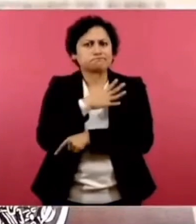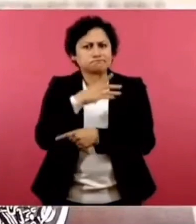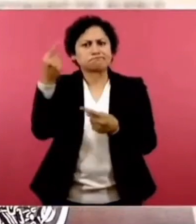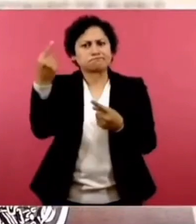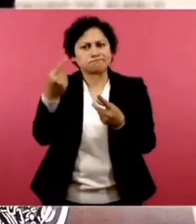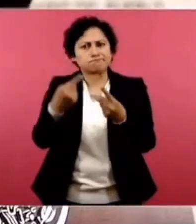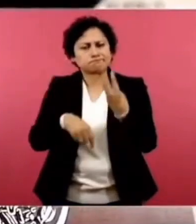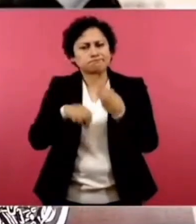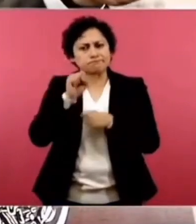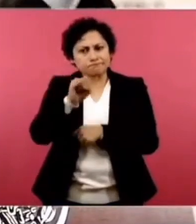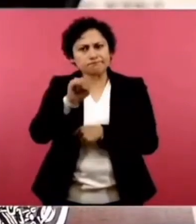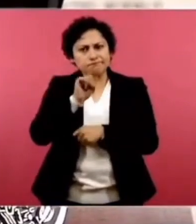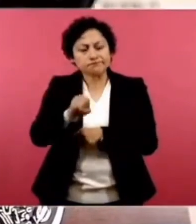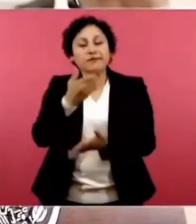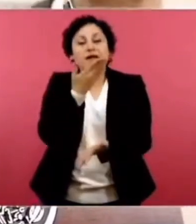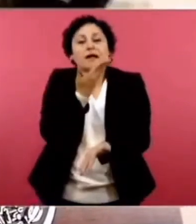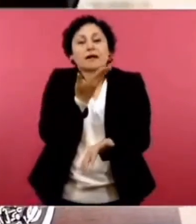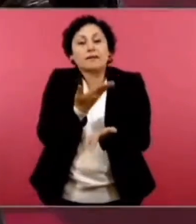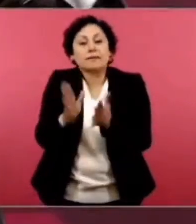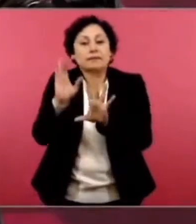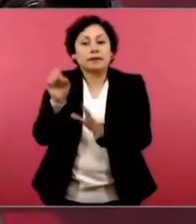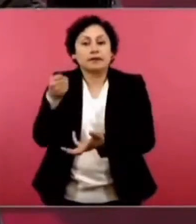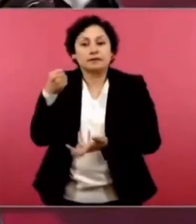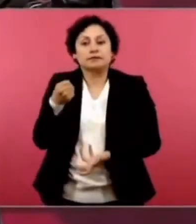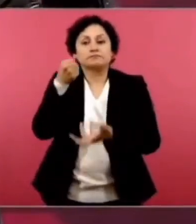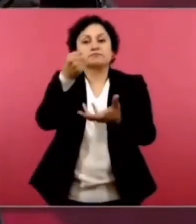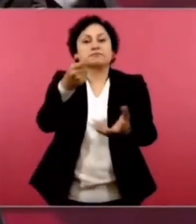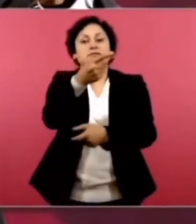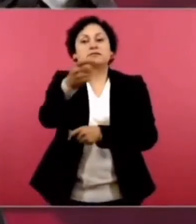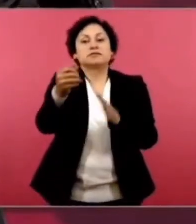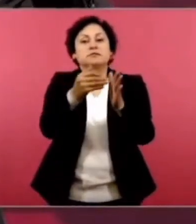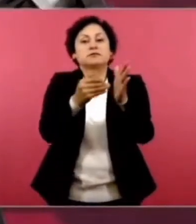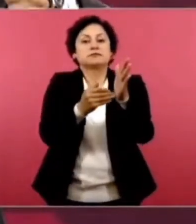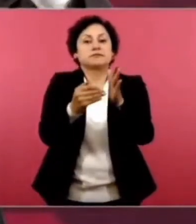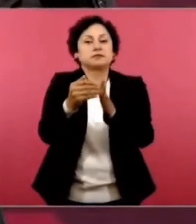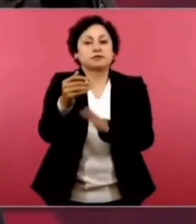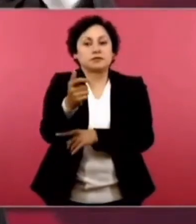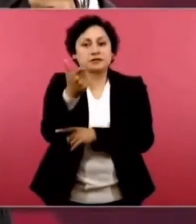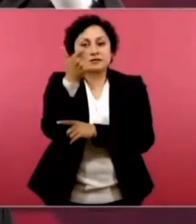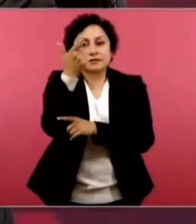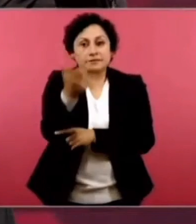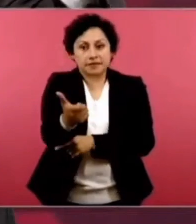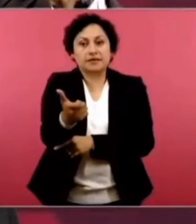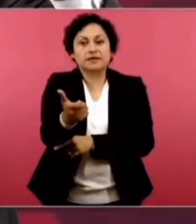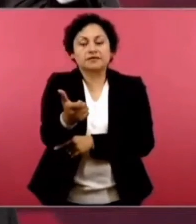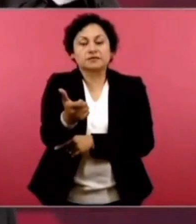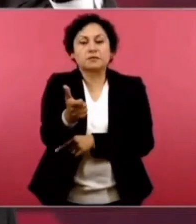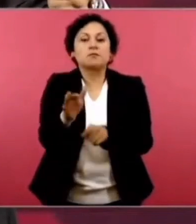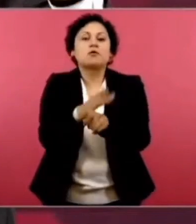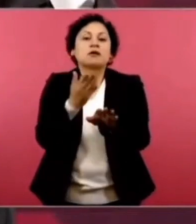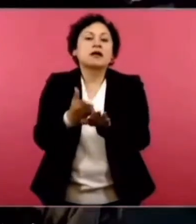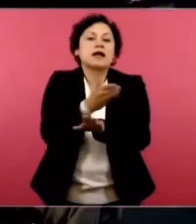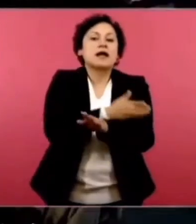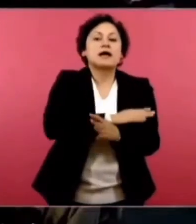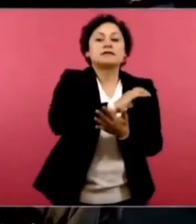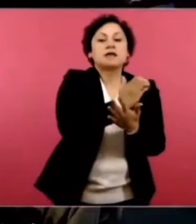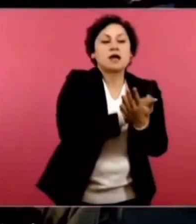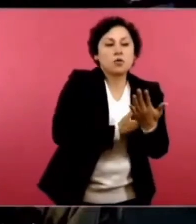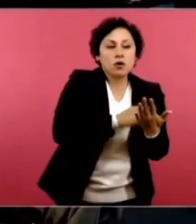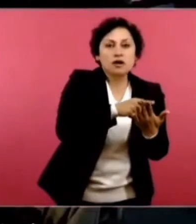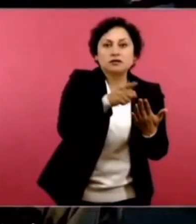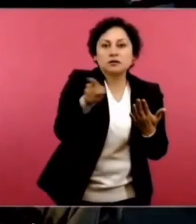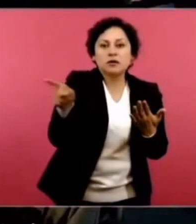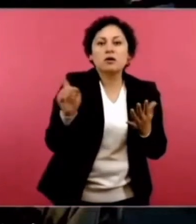Se pagaron 100 mil millones de pesos que habían entregado de anticipos a